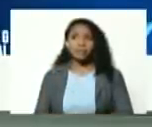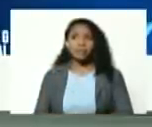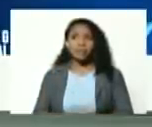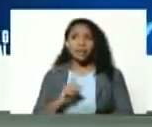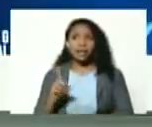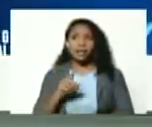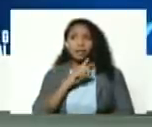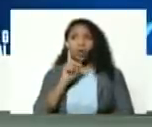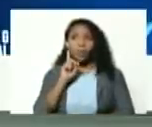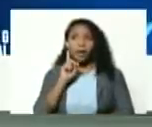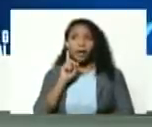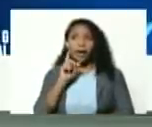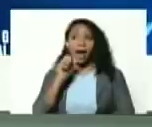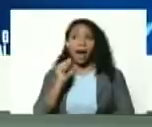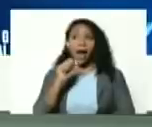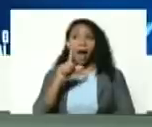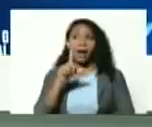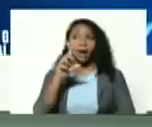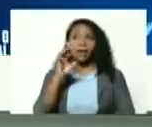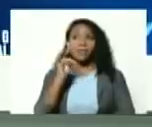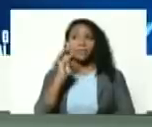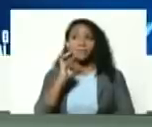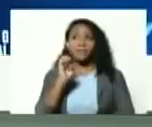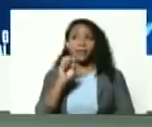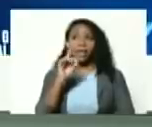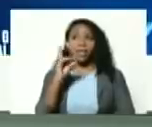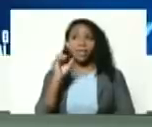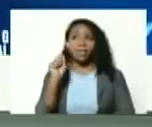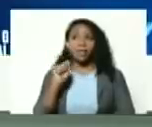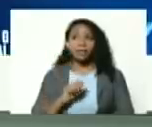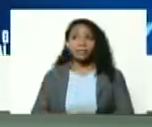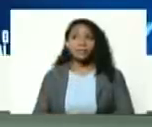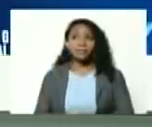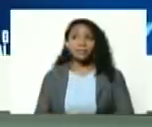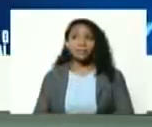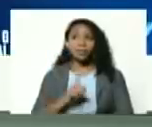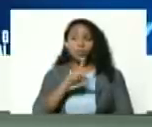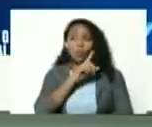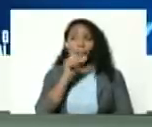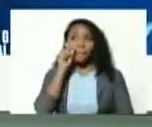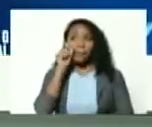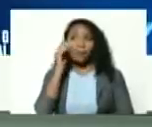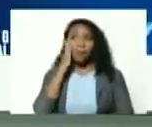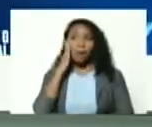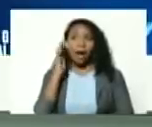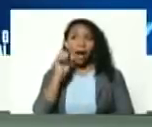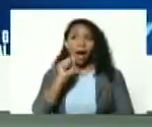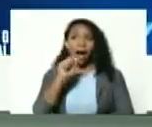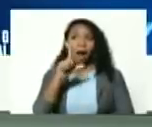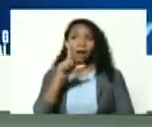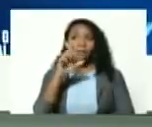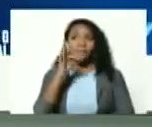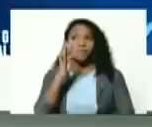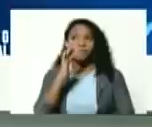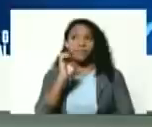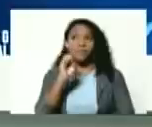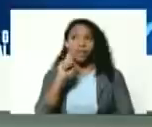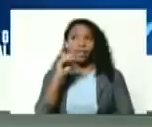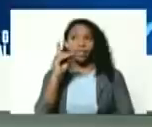se llama Alfred Nazaret su papá y su mamá le pusieron Alfred Nazaret